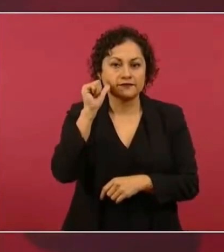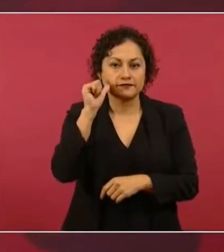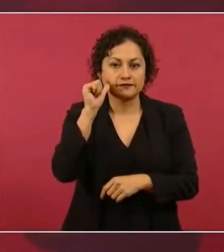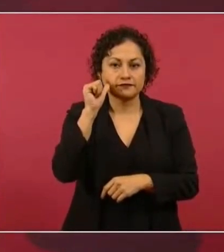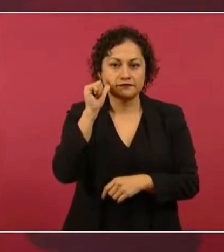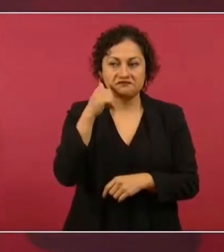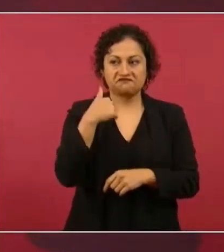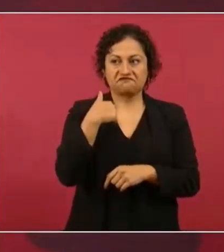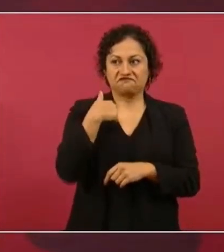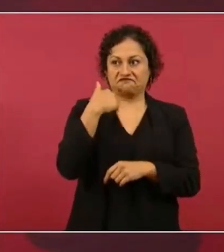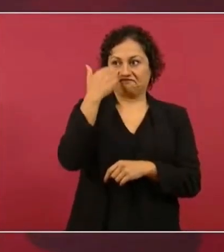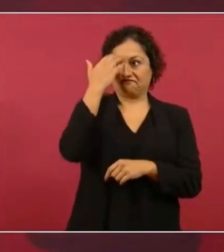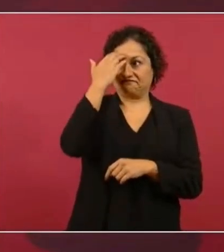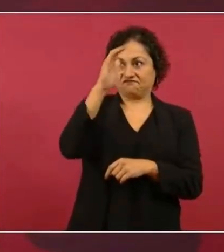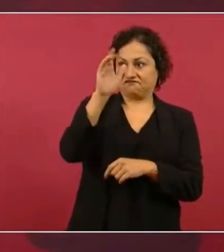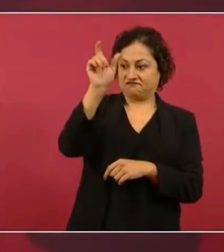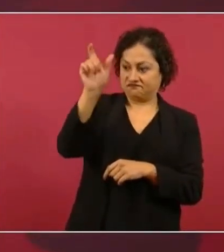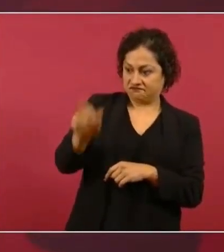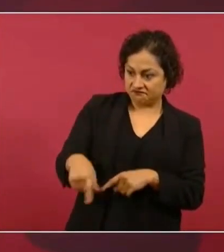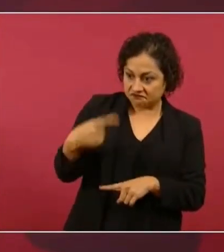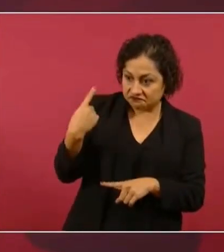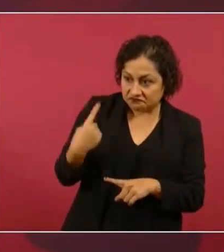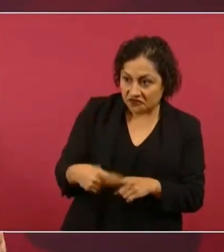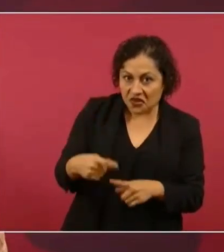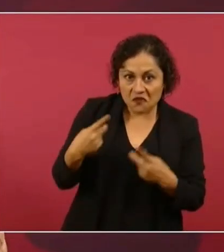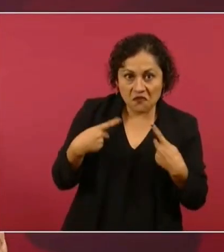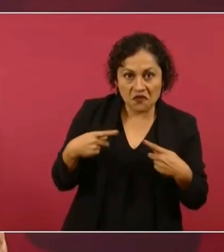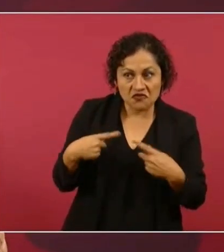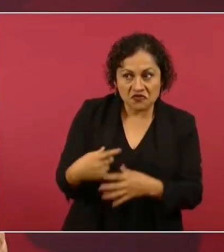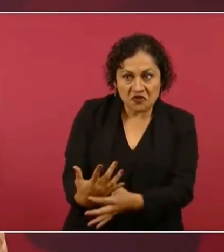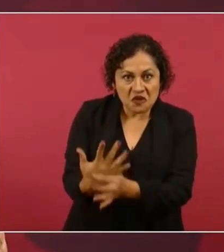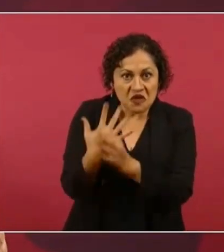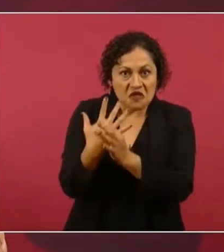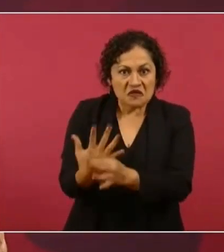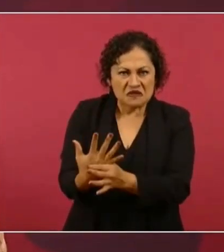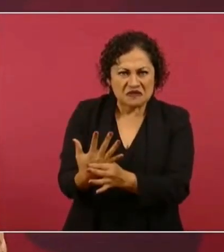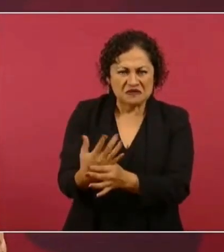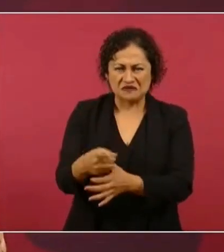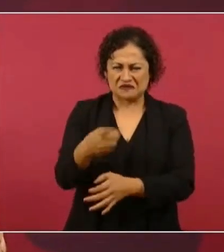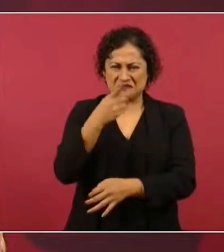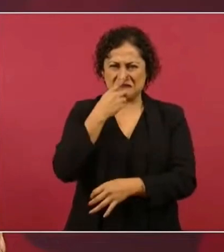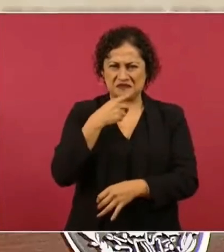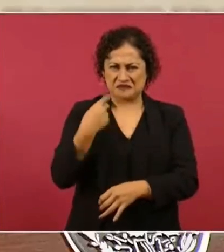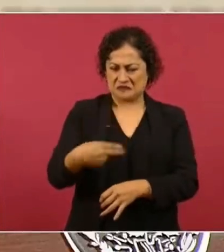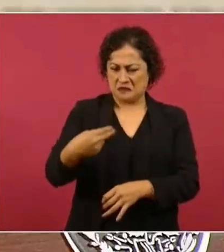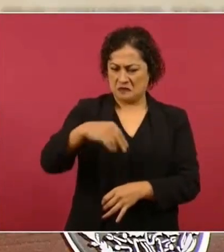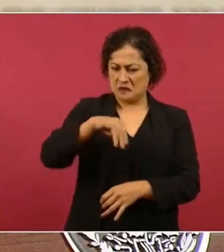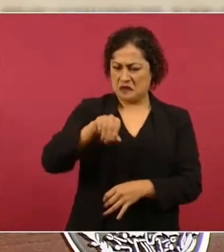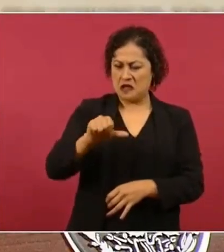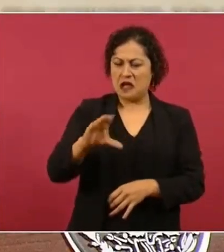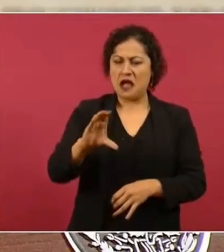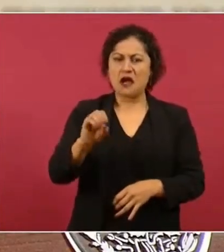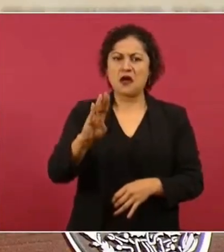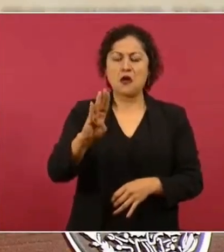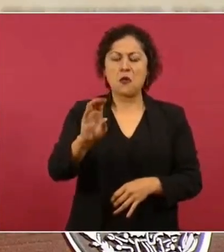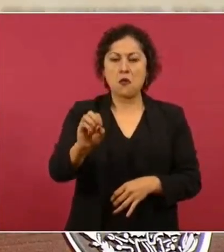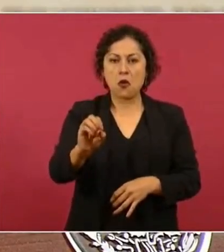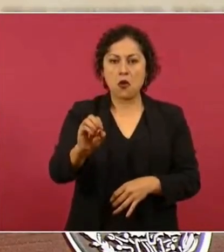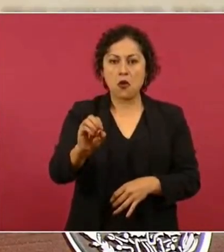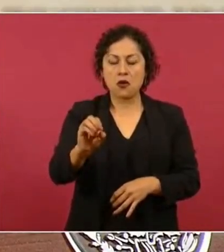sabía quién era el señor Jacobo, sí,